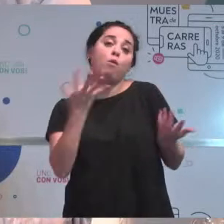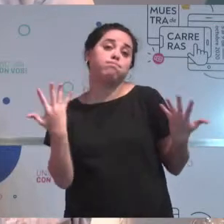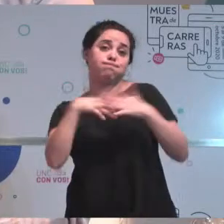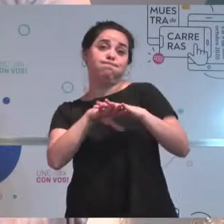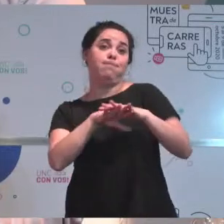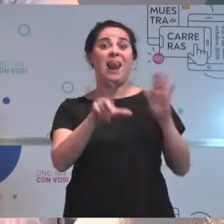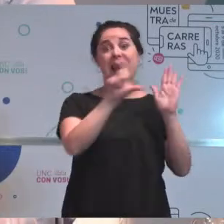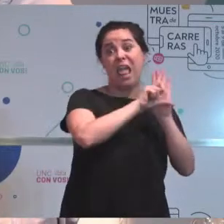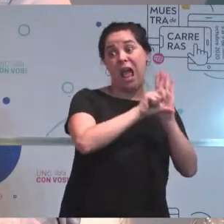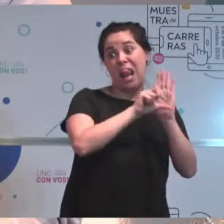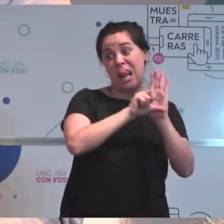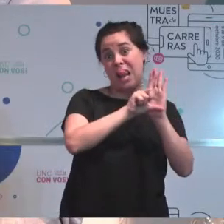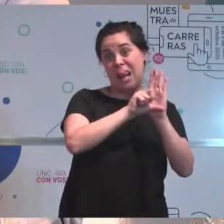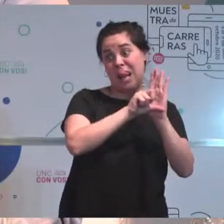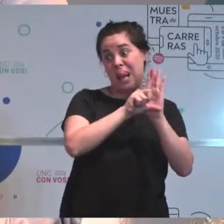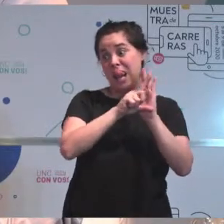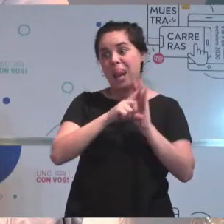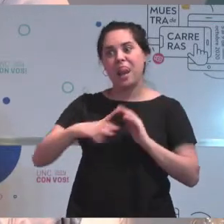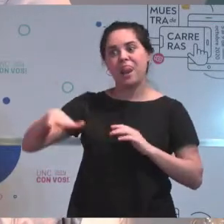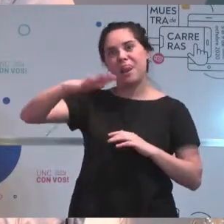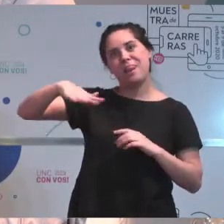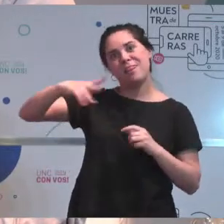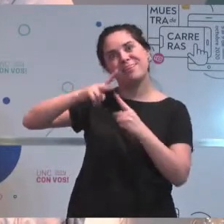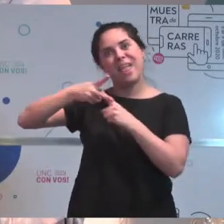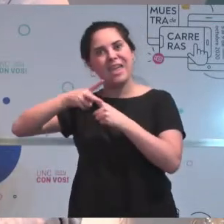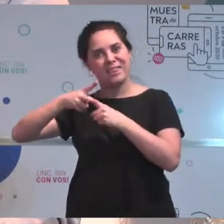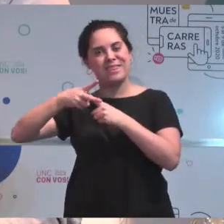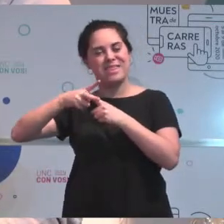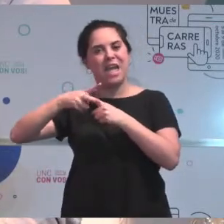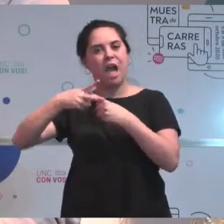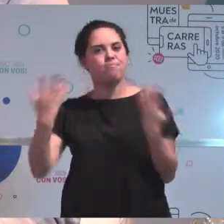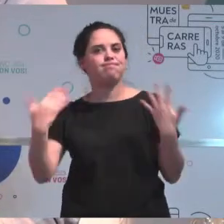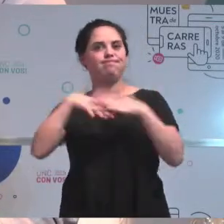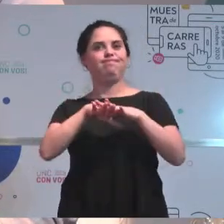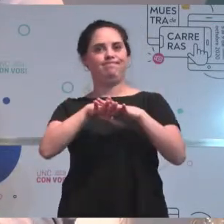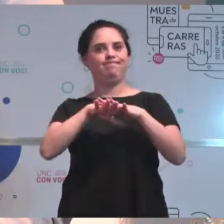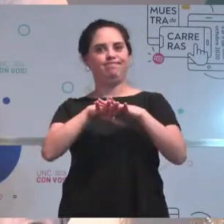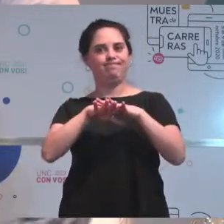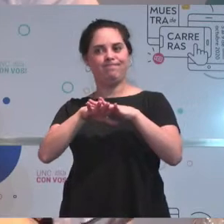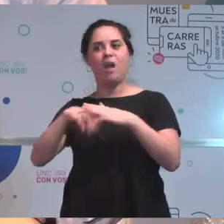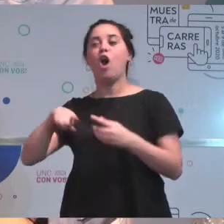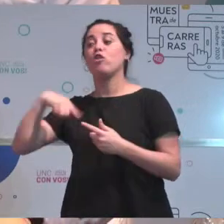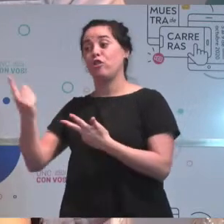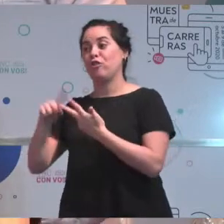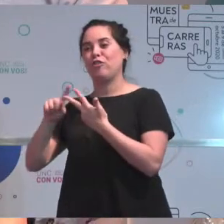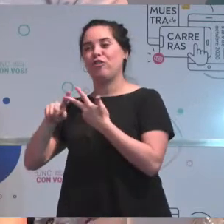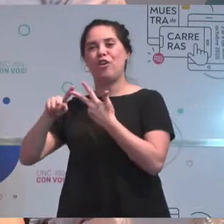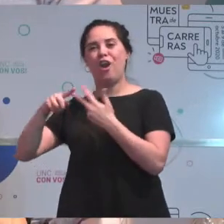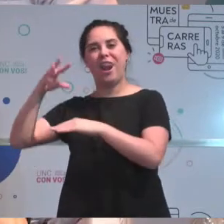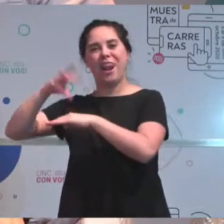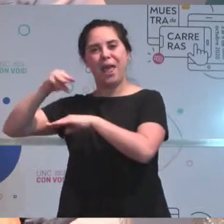legal como la parte, digamos, técnica de relevamientos y mediciones. Bien.